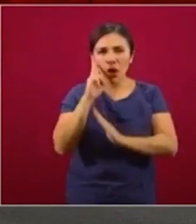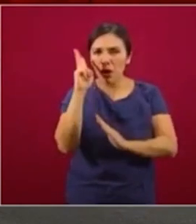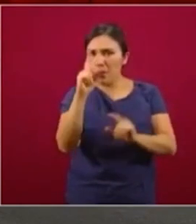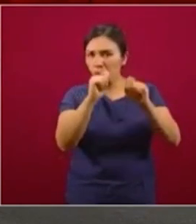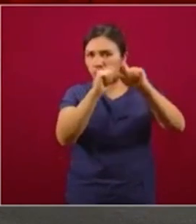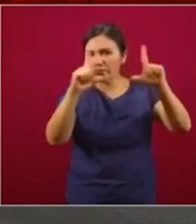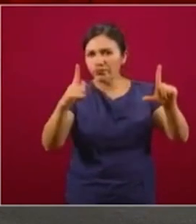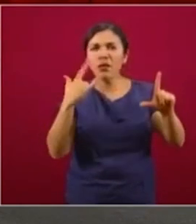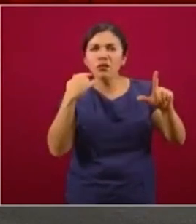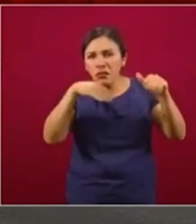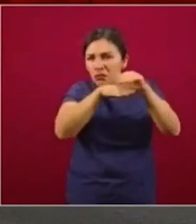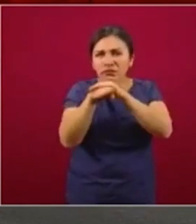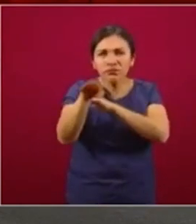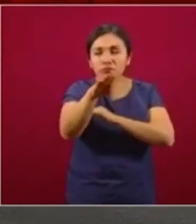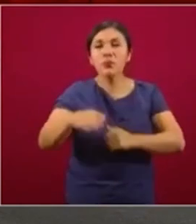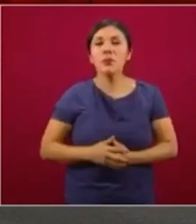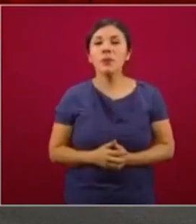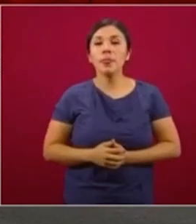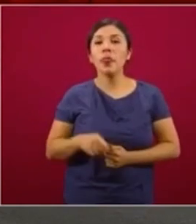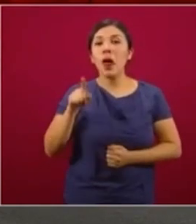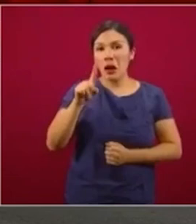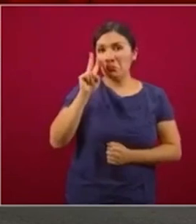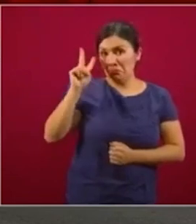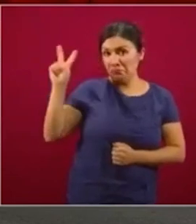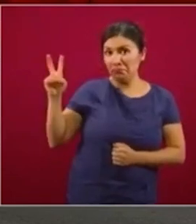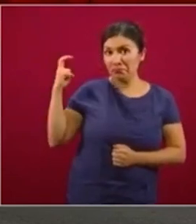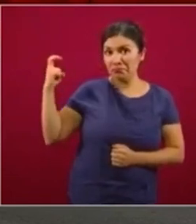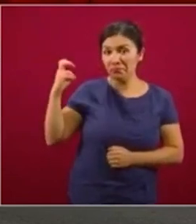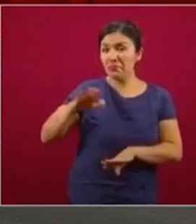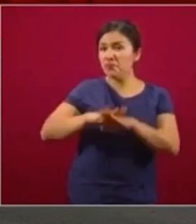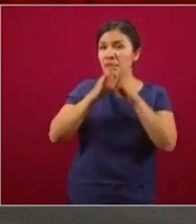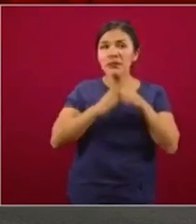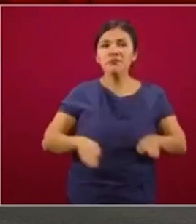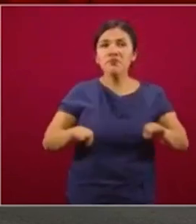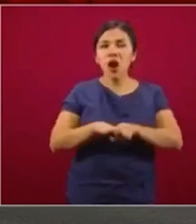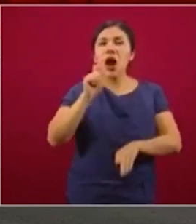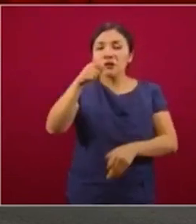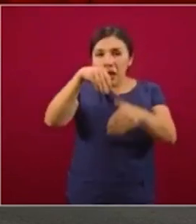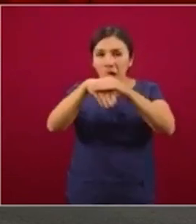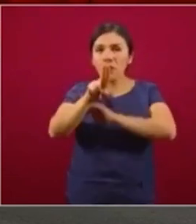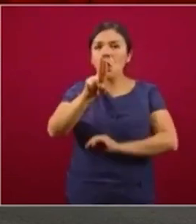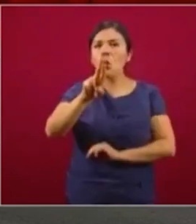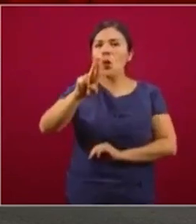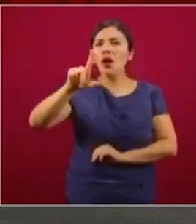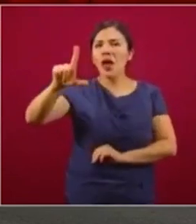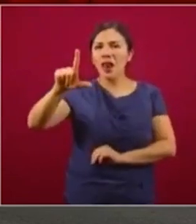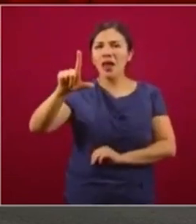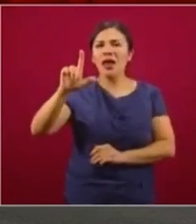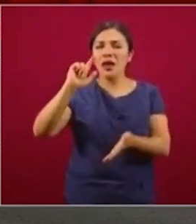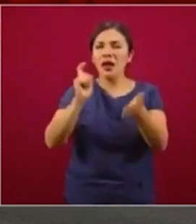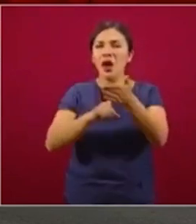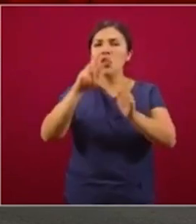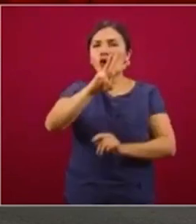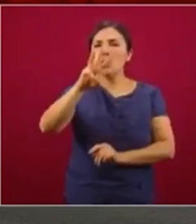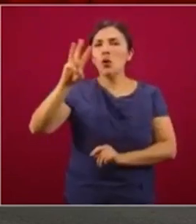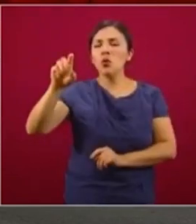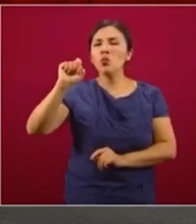el recorrido, como ustedes pueden ver, lo primero y más importante es ingresar en el URL, link www